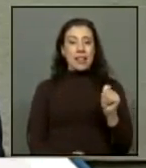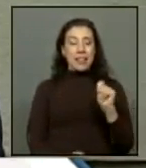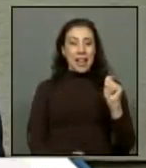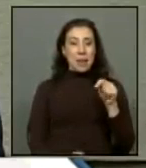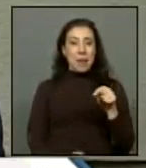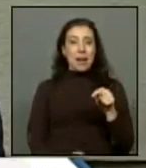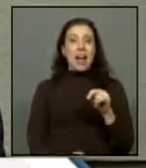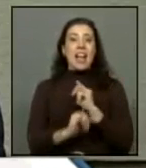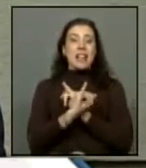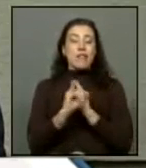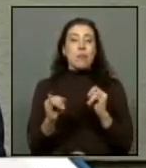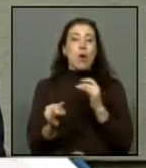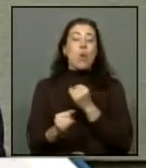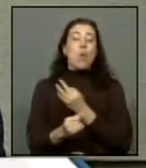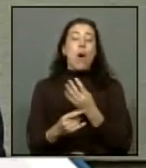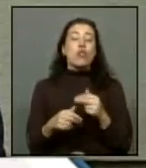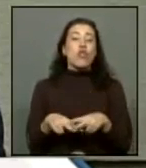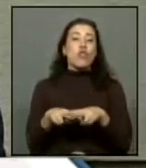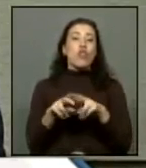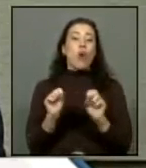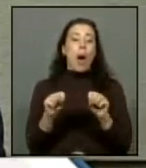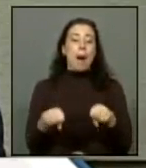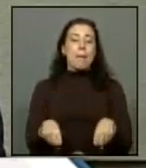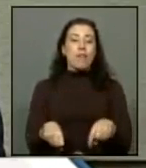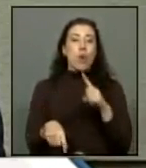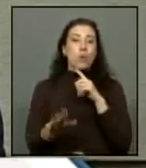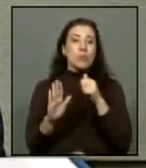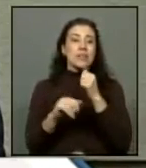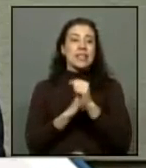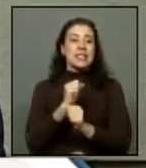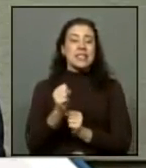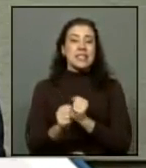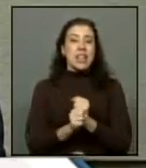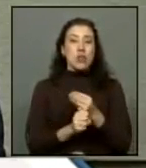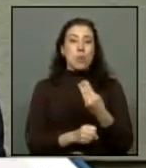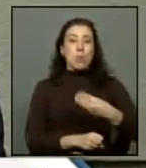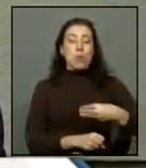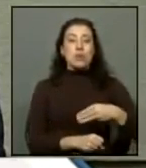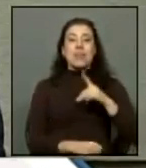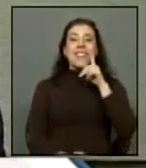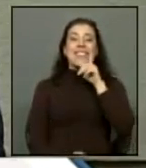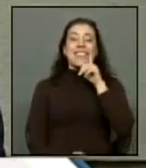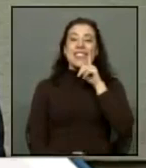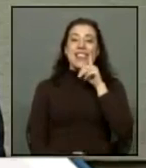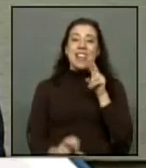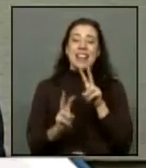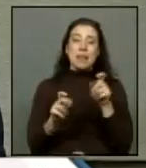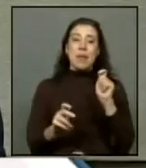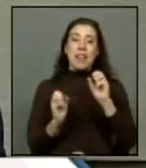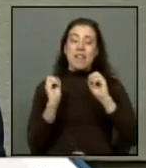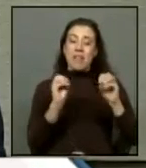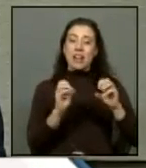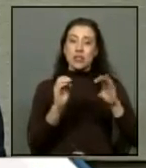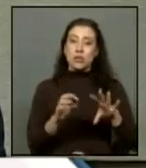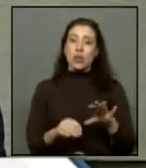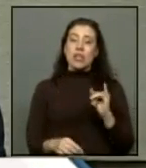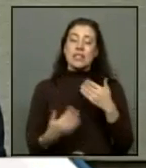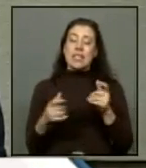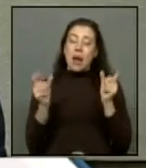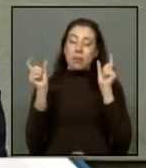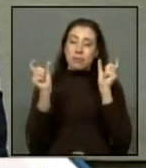para que informen cuántos recursos han aprobado los últimos seis años al municipio de Iquique en relación a este vertedero y se han